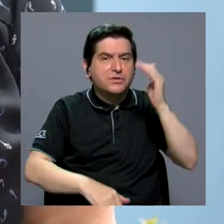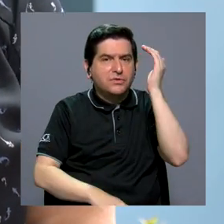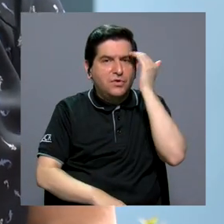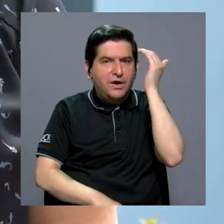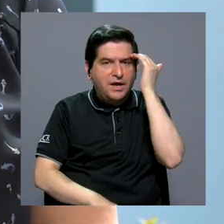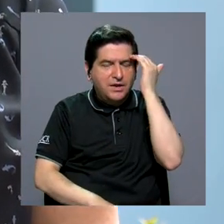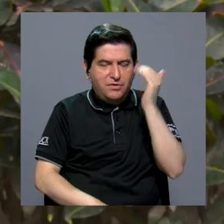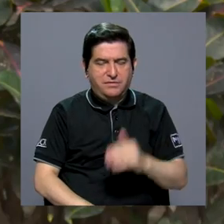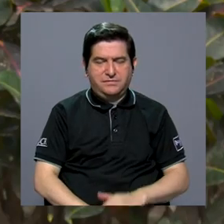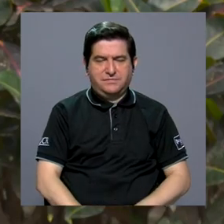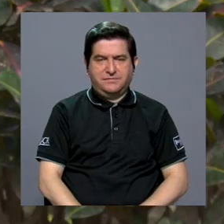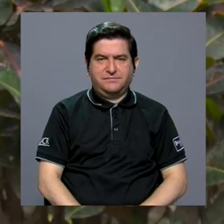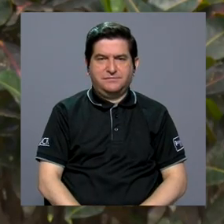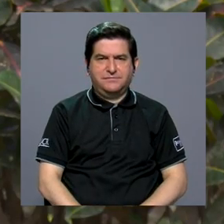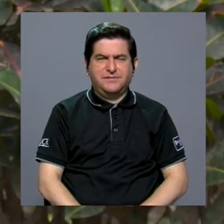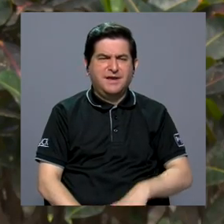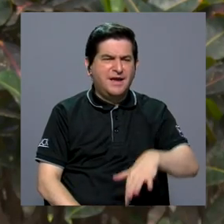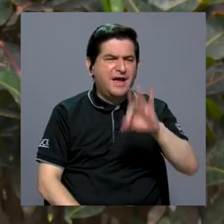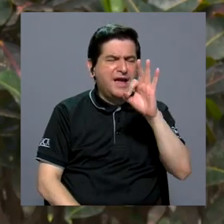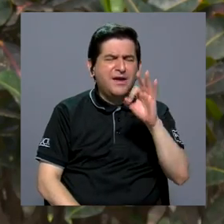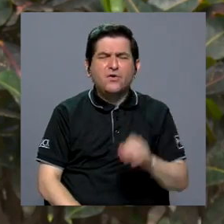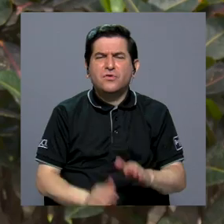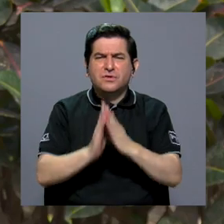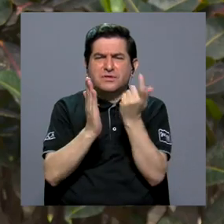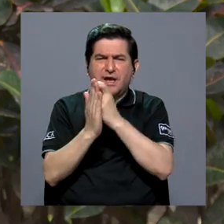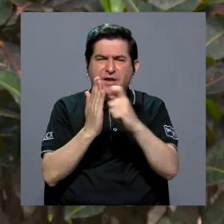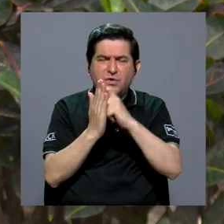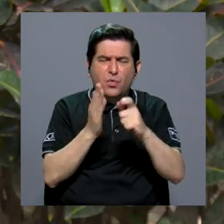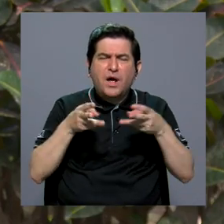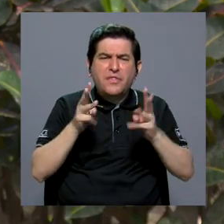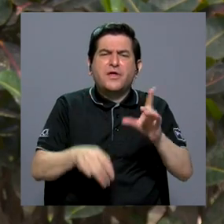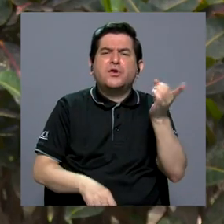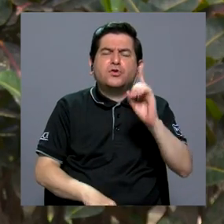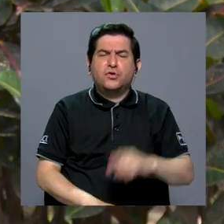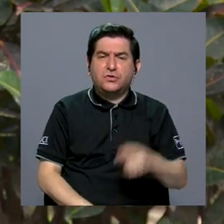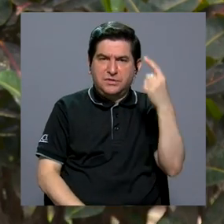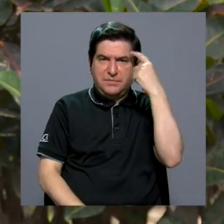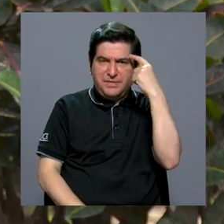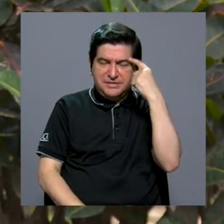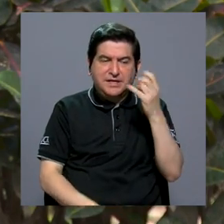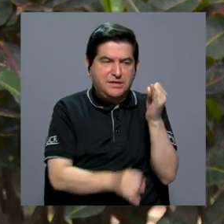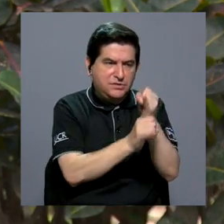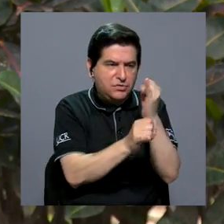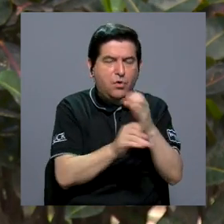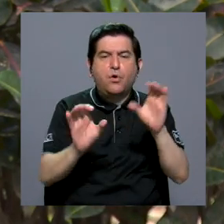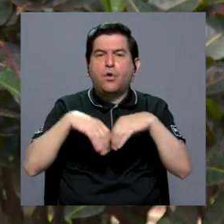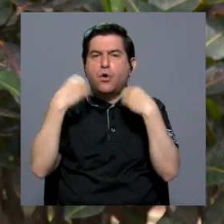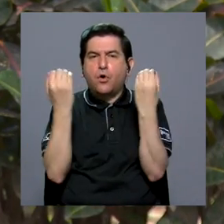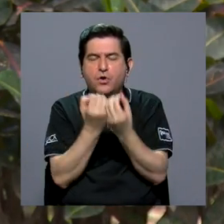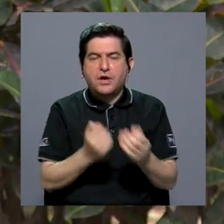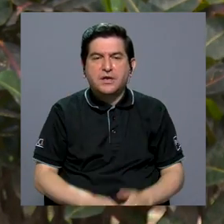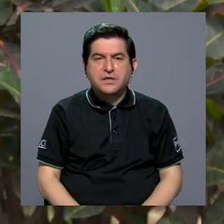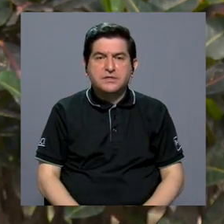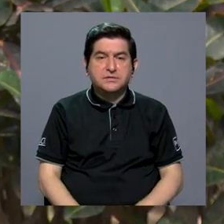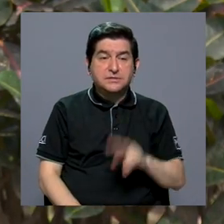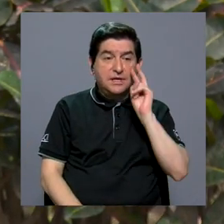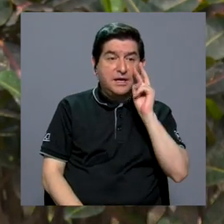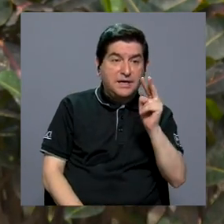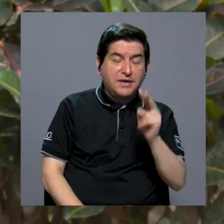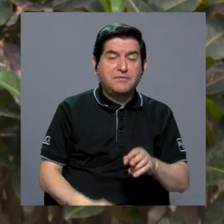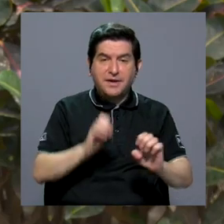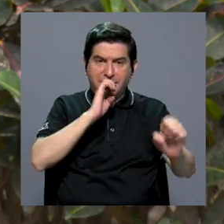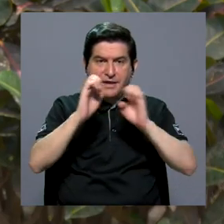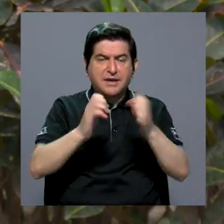conocimiento disponible. ¿Dónde encontramos esos cuadernos metodológicos? Pienso en las instituciones u organizaciones que vayan a ver esta